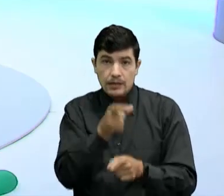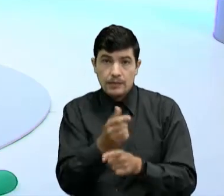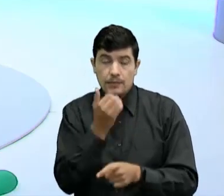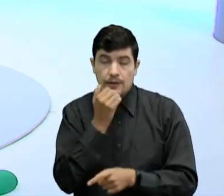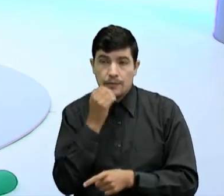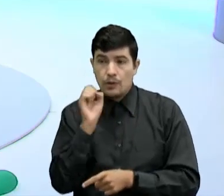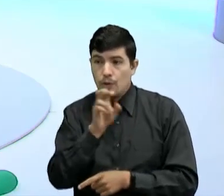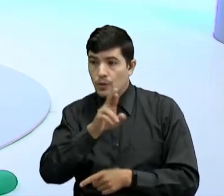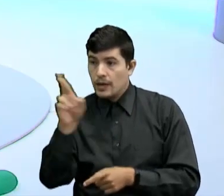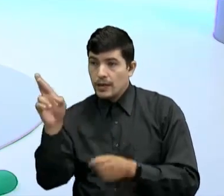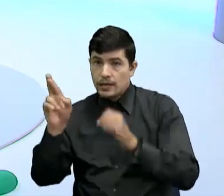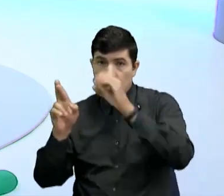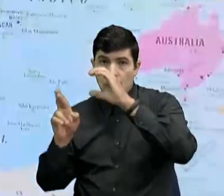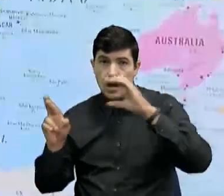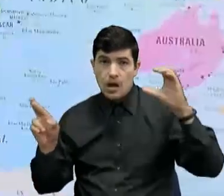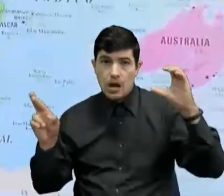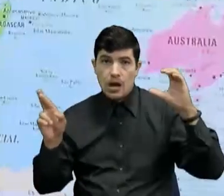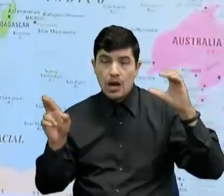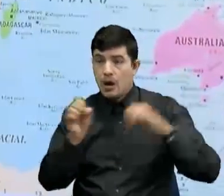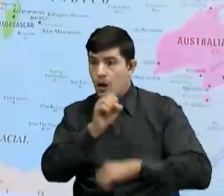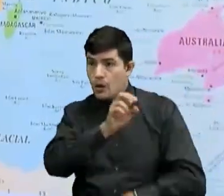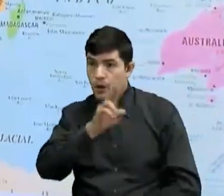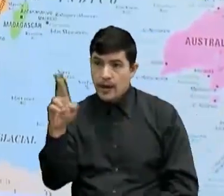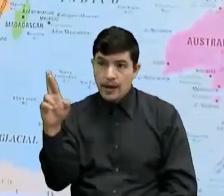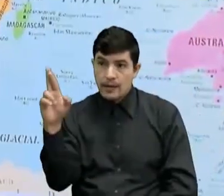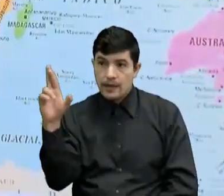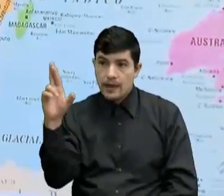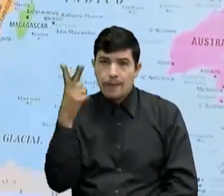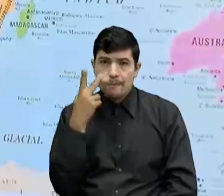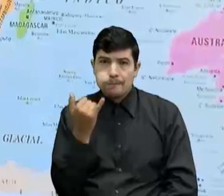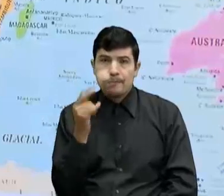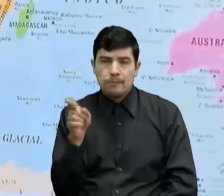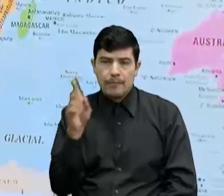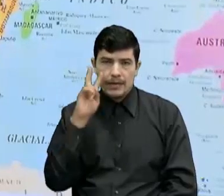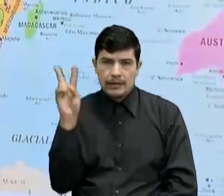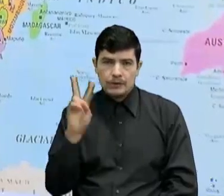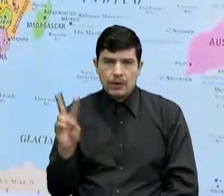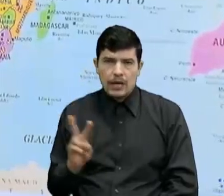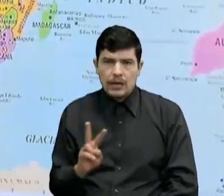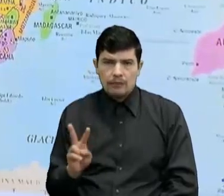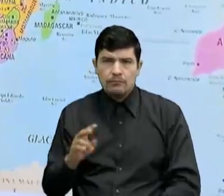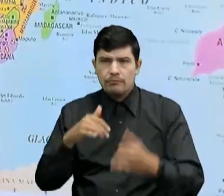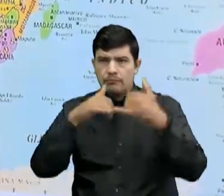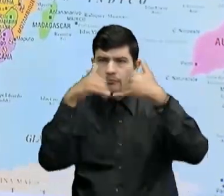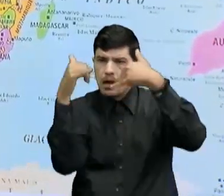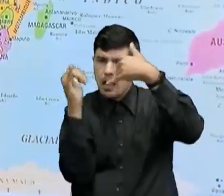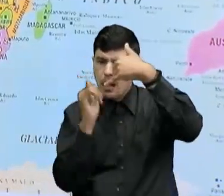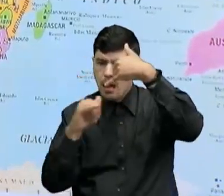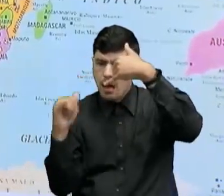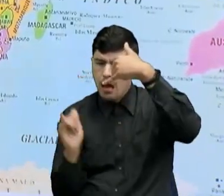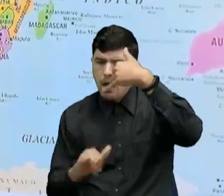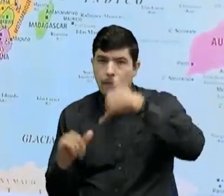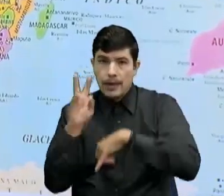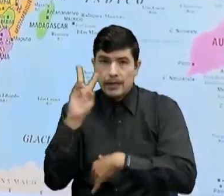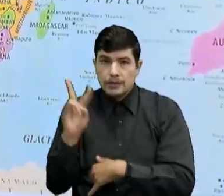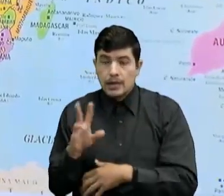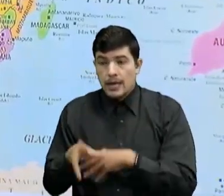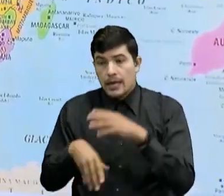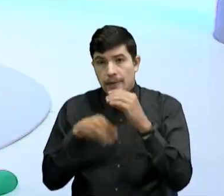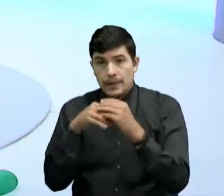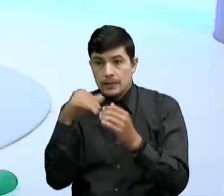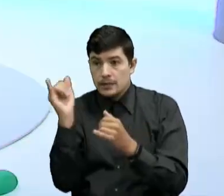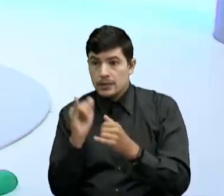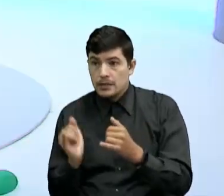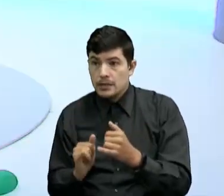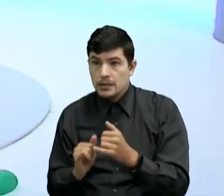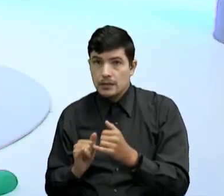-Occidente Vamos a encontrar Al oriente De nuestro país La frontera Con Venezuela Es la más extensa Sí También tenemos Una frontera Tiene